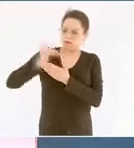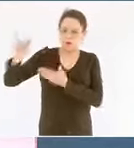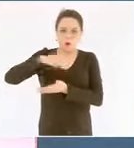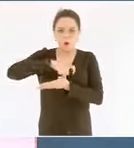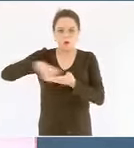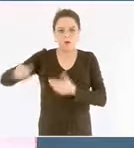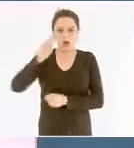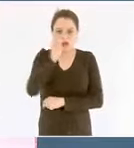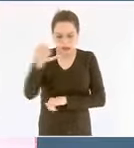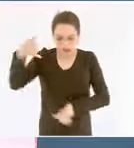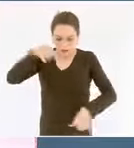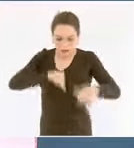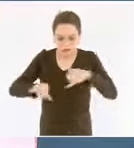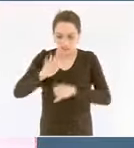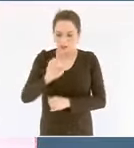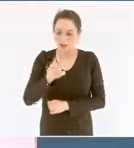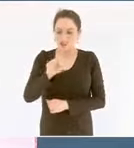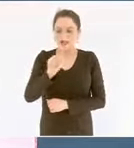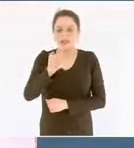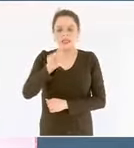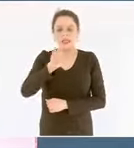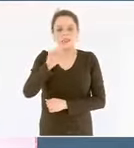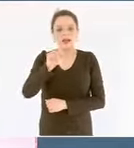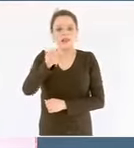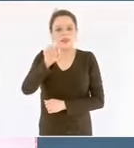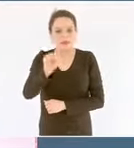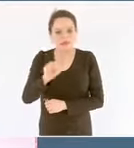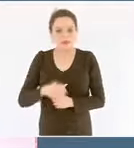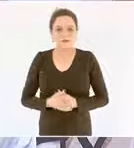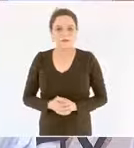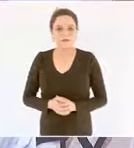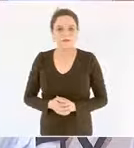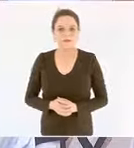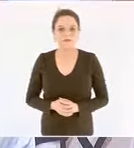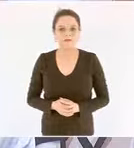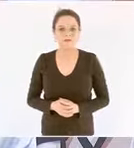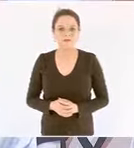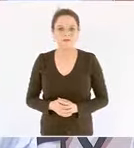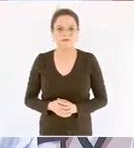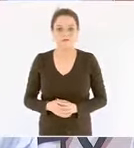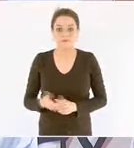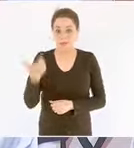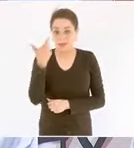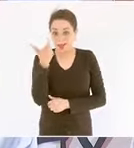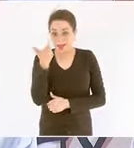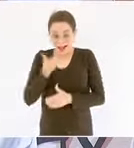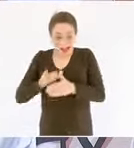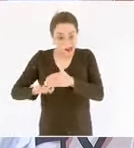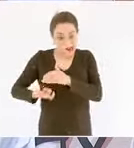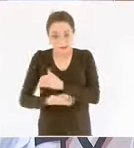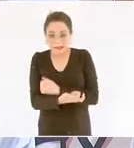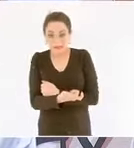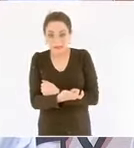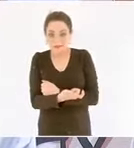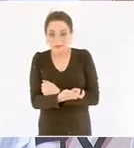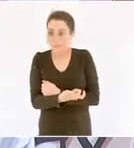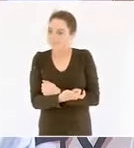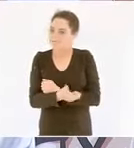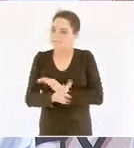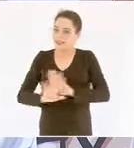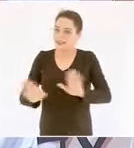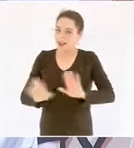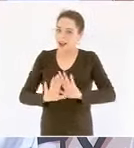ni la entrega de moches o sobornos a